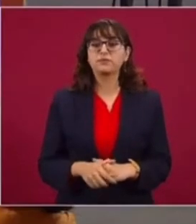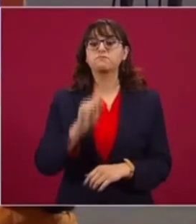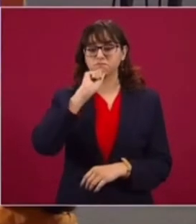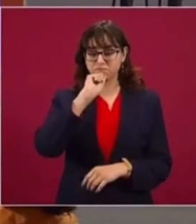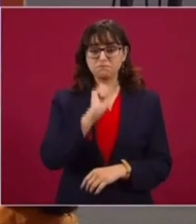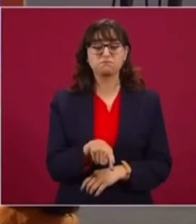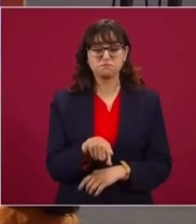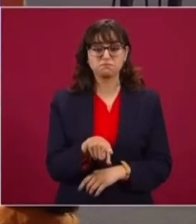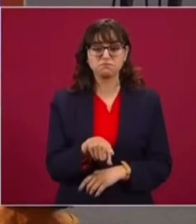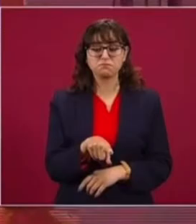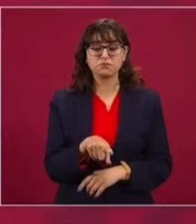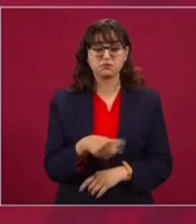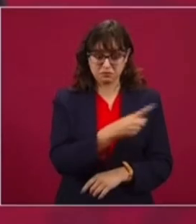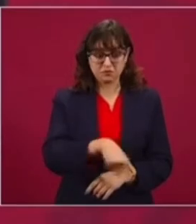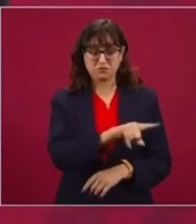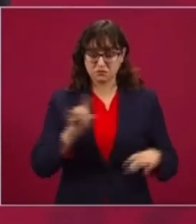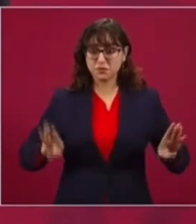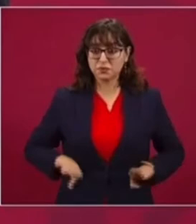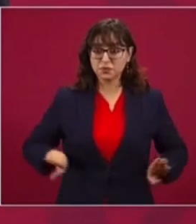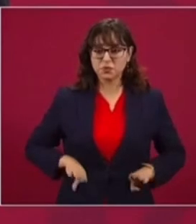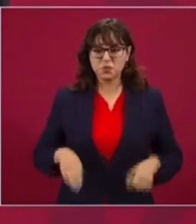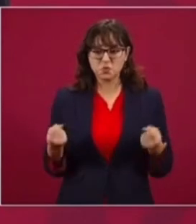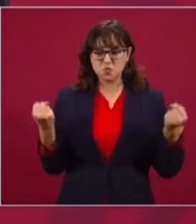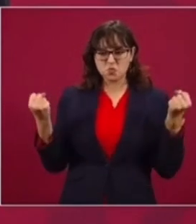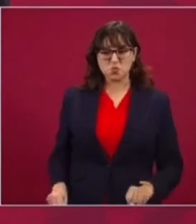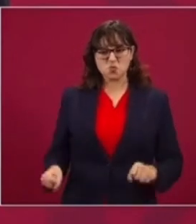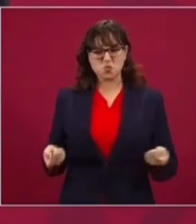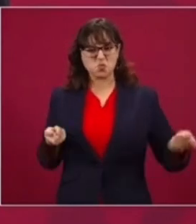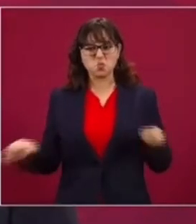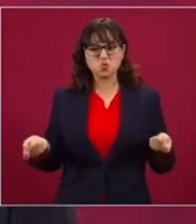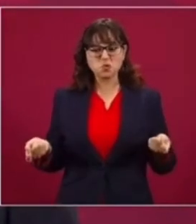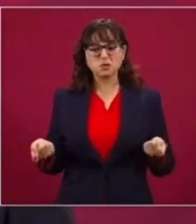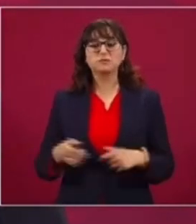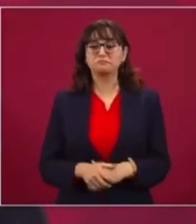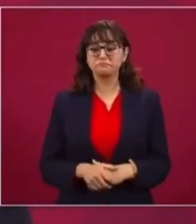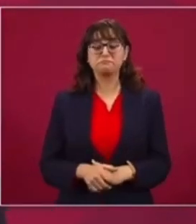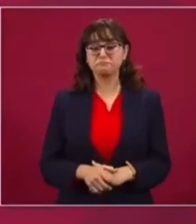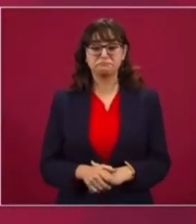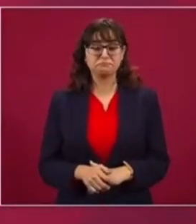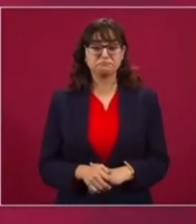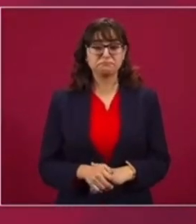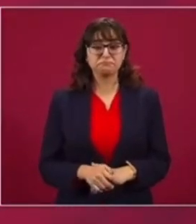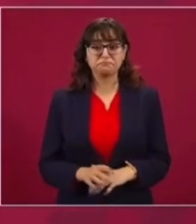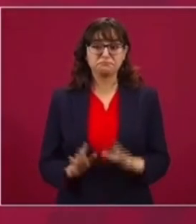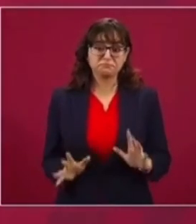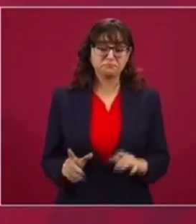así también es sinónimo de autoritarismo, son como se dice